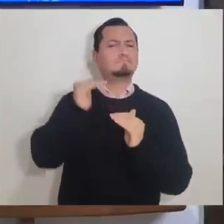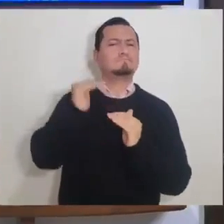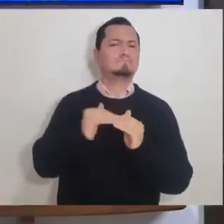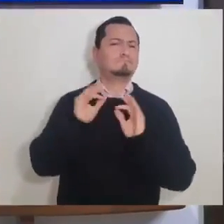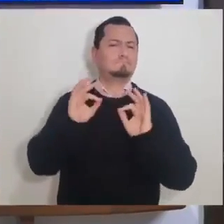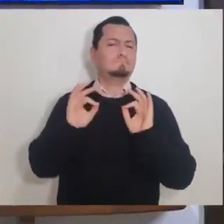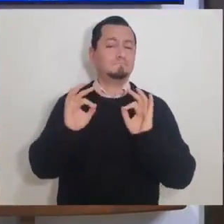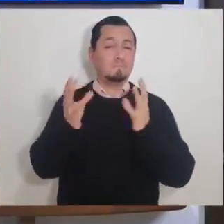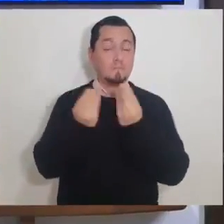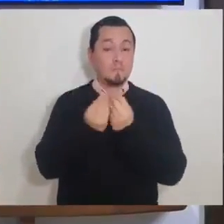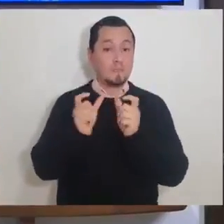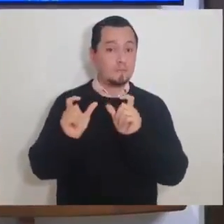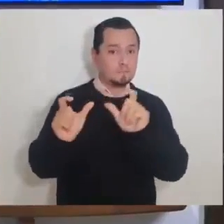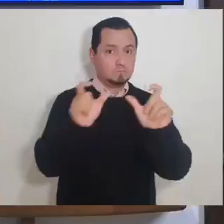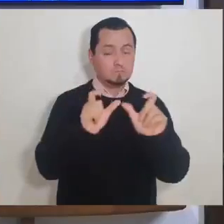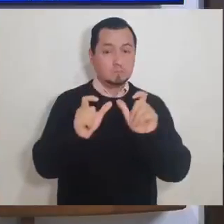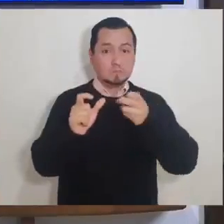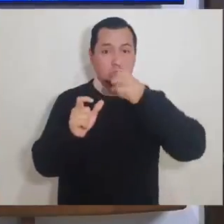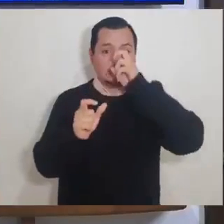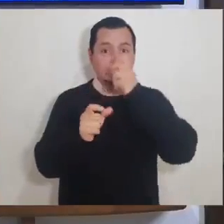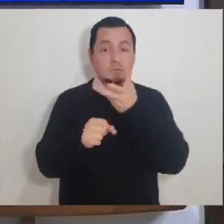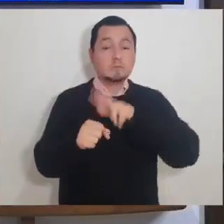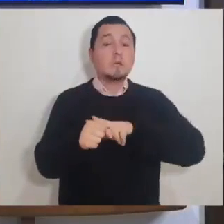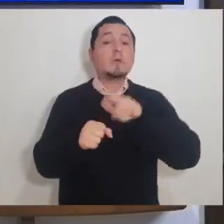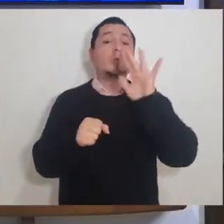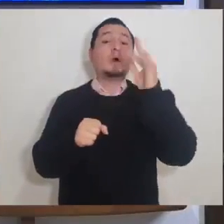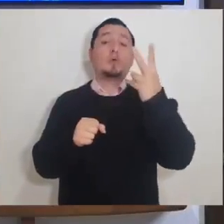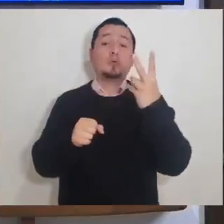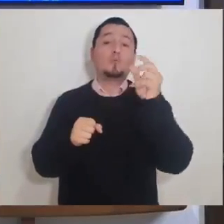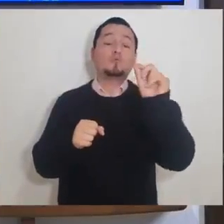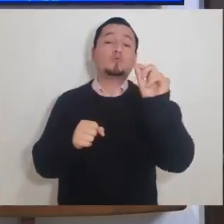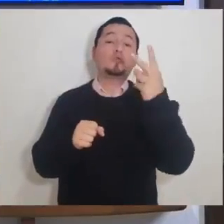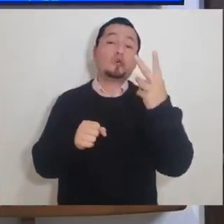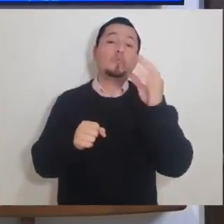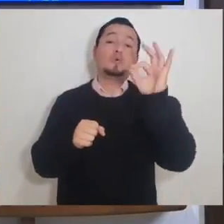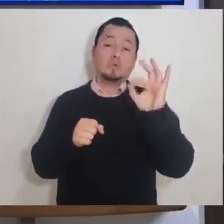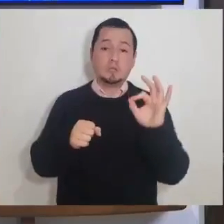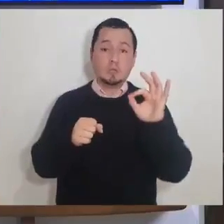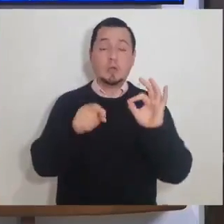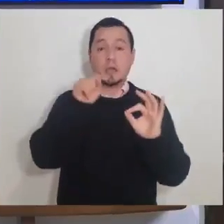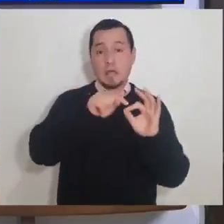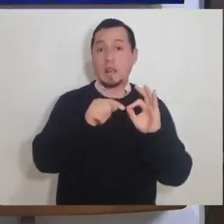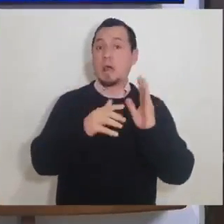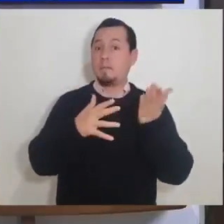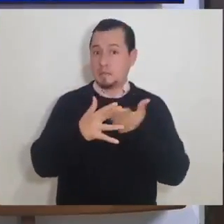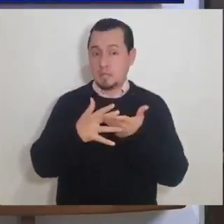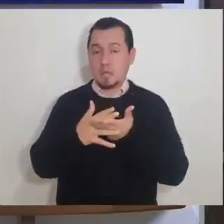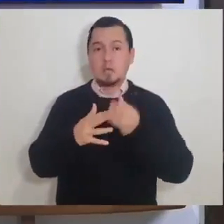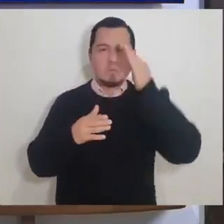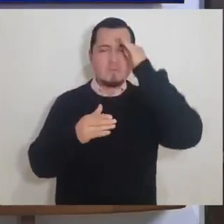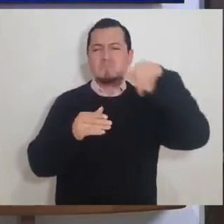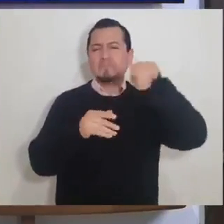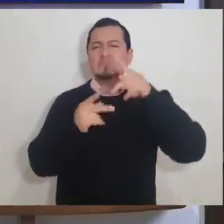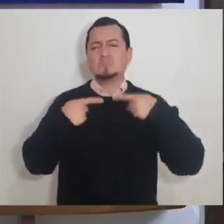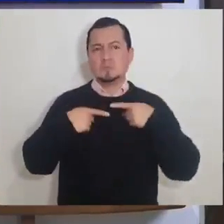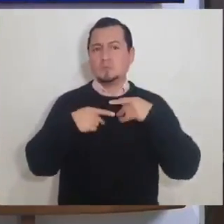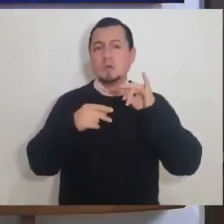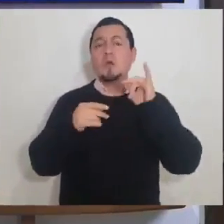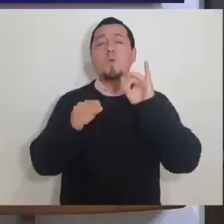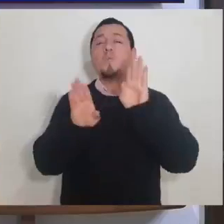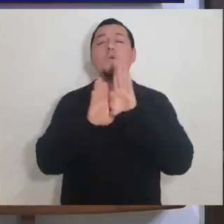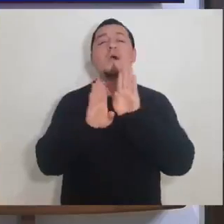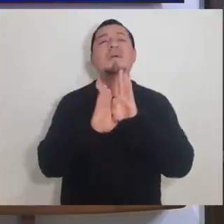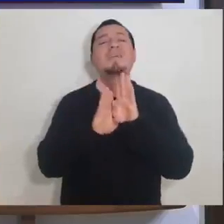tenemos en cuidados intensivos está ocupado el 52.4%, es decir, la mitad. Sin embargo,